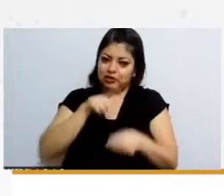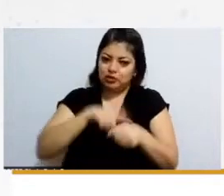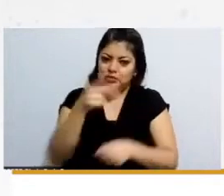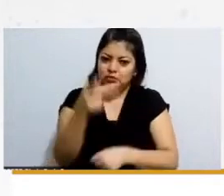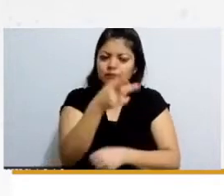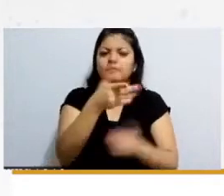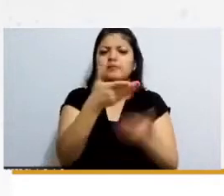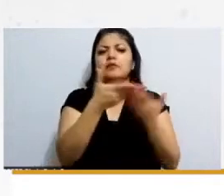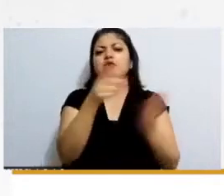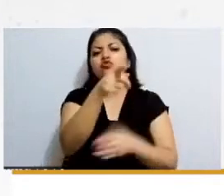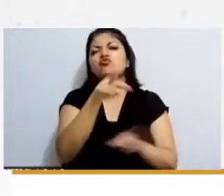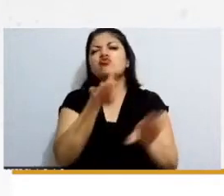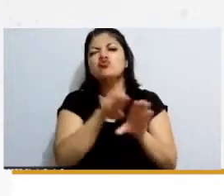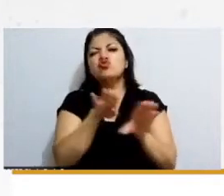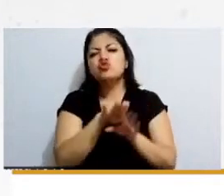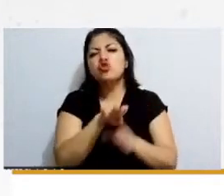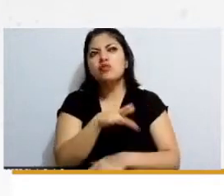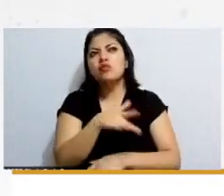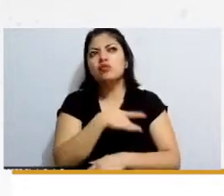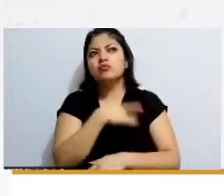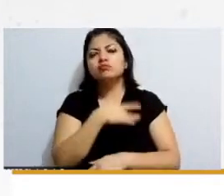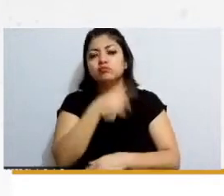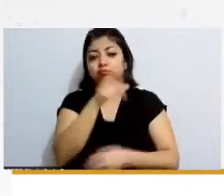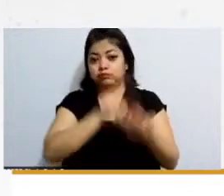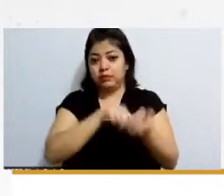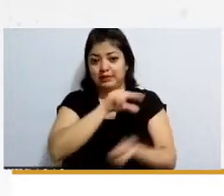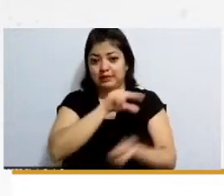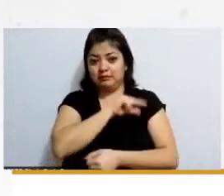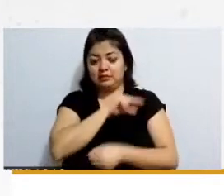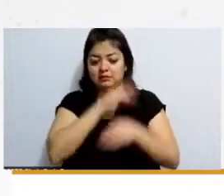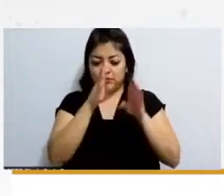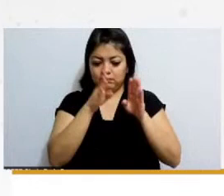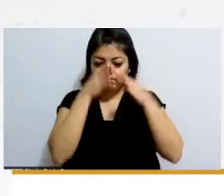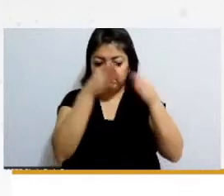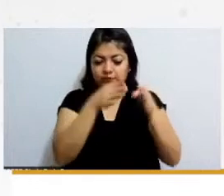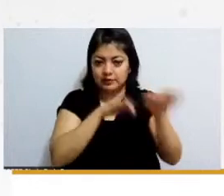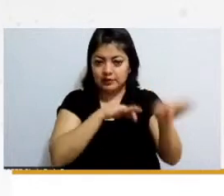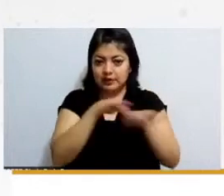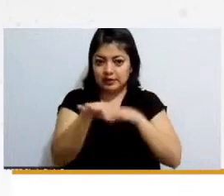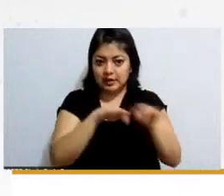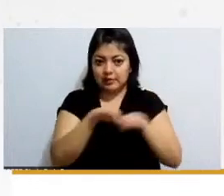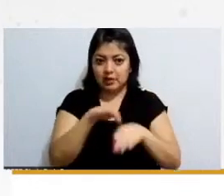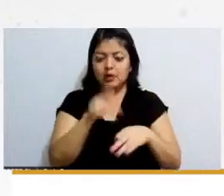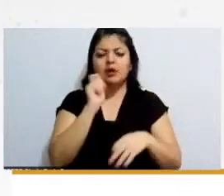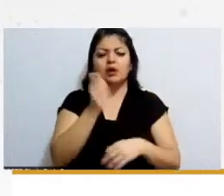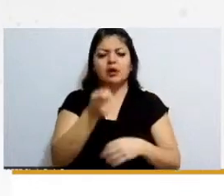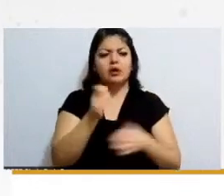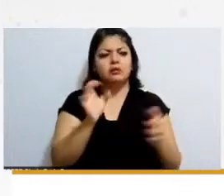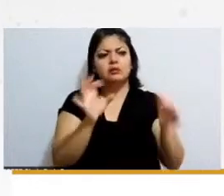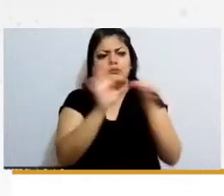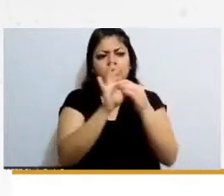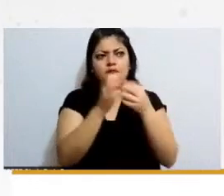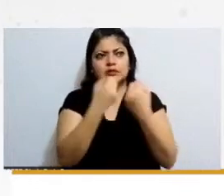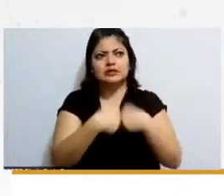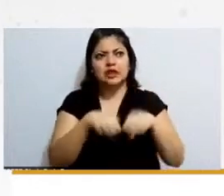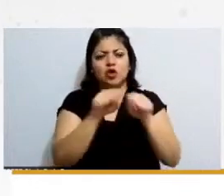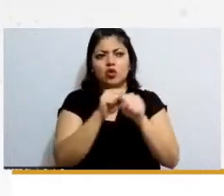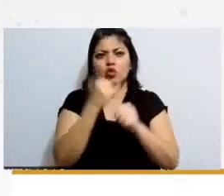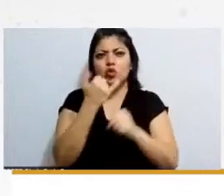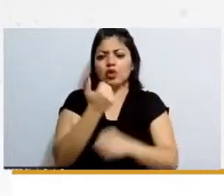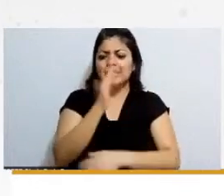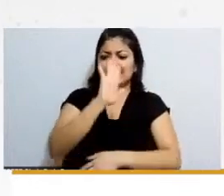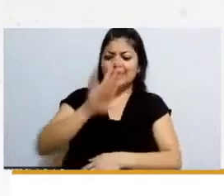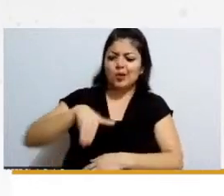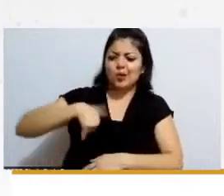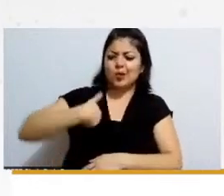tú como especialista en laboral esta relación entre laboral y seguridad social en específico sobre guarderías